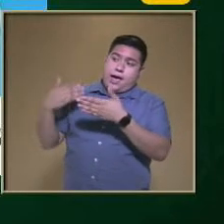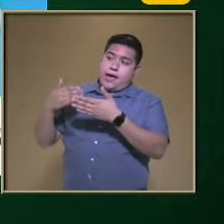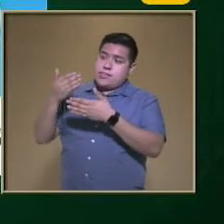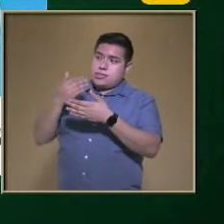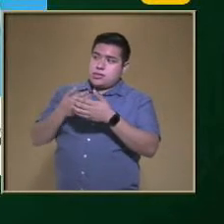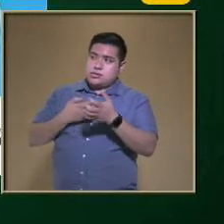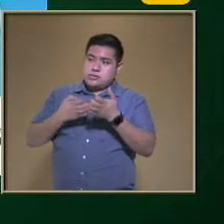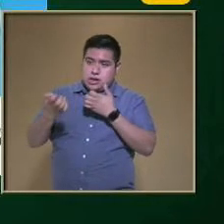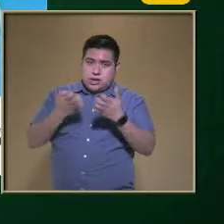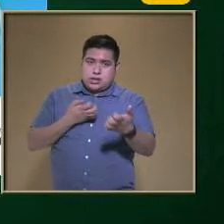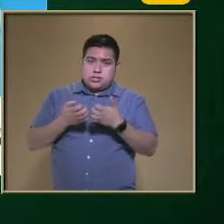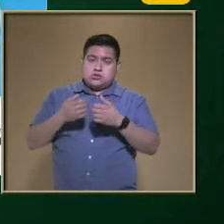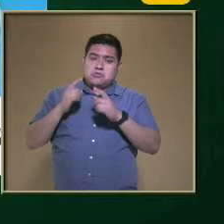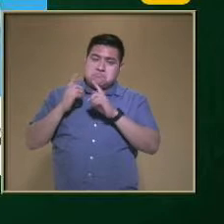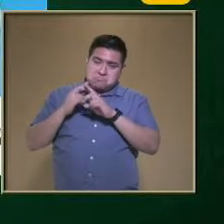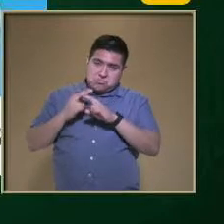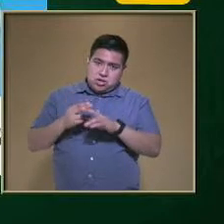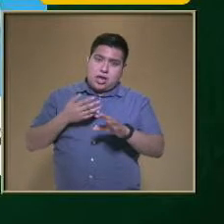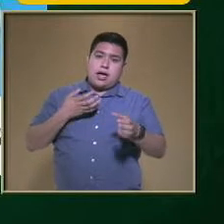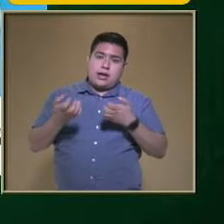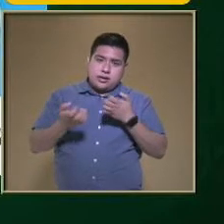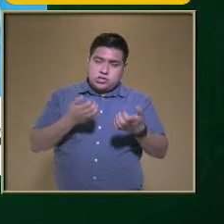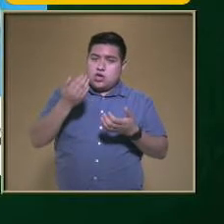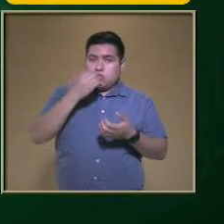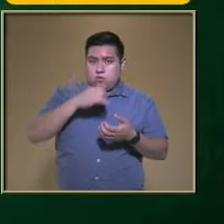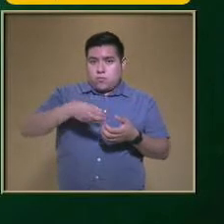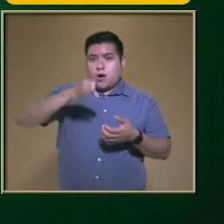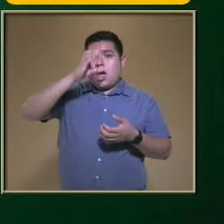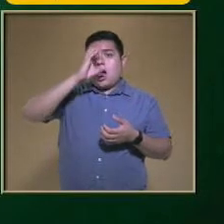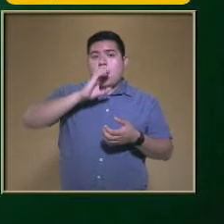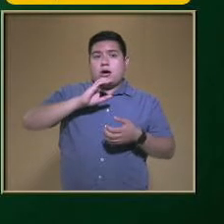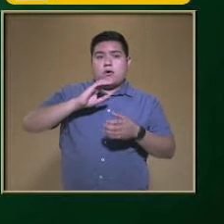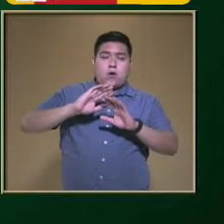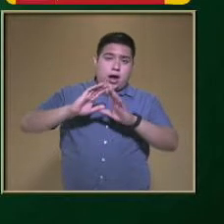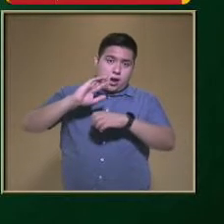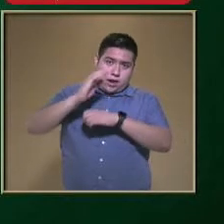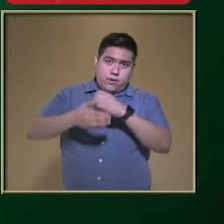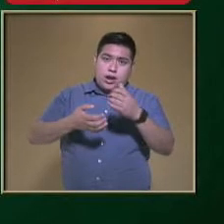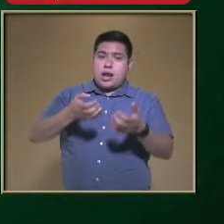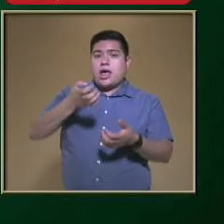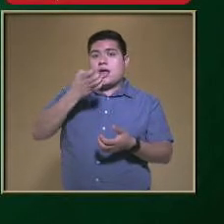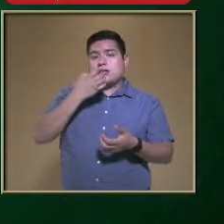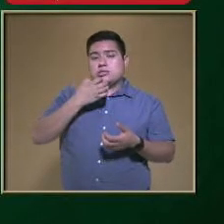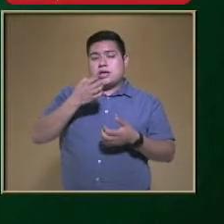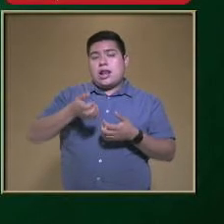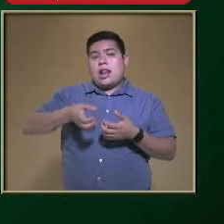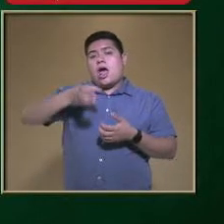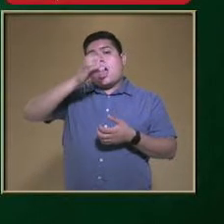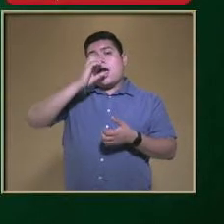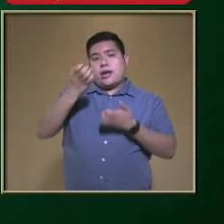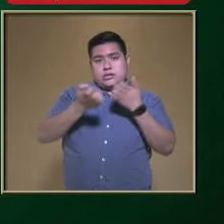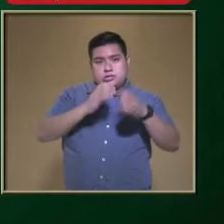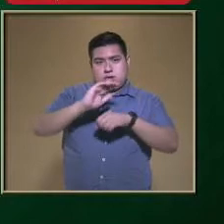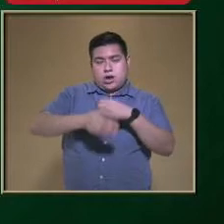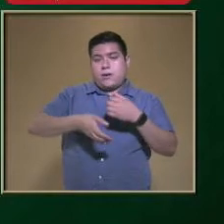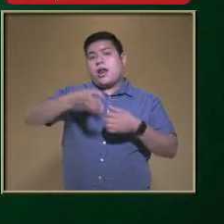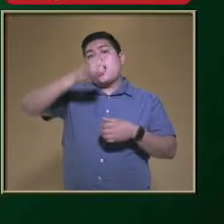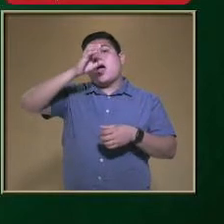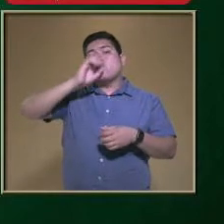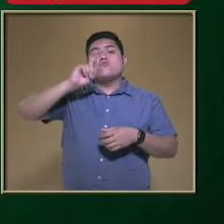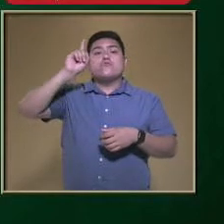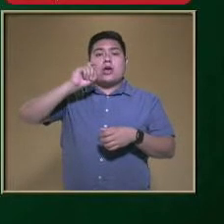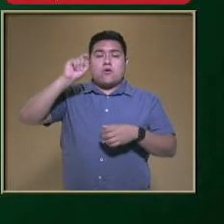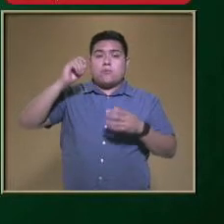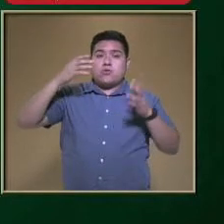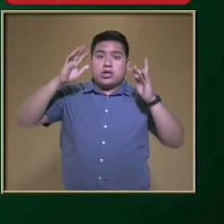De hacer ejercicio Sobre todo Porque se nos pierde El agua En el sudor Bueno Aquí tenemos Algunos otros Factores